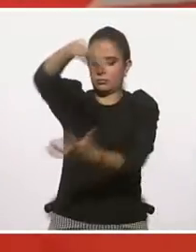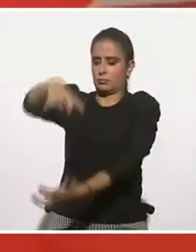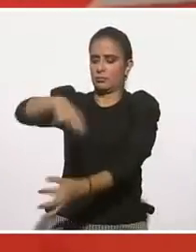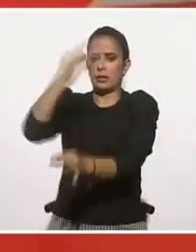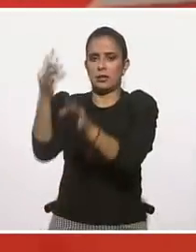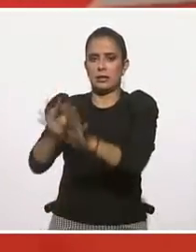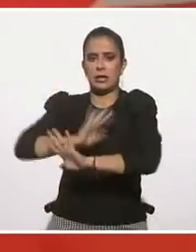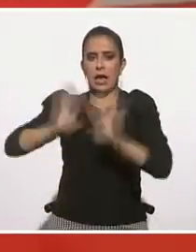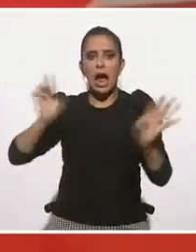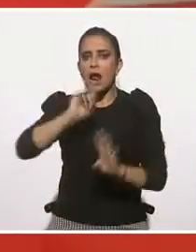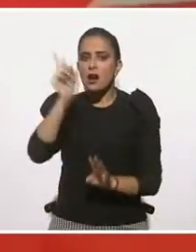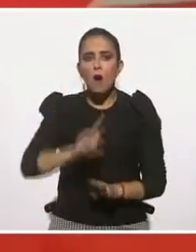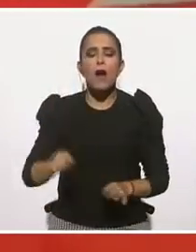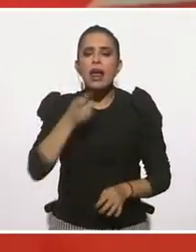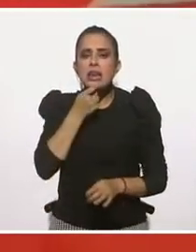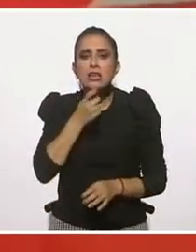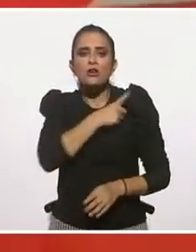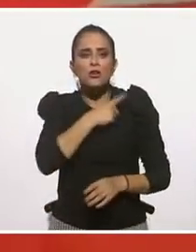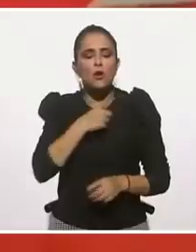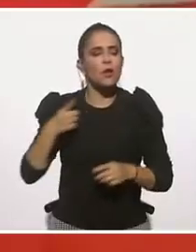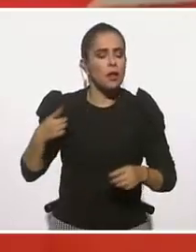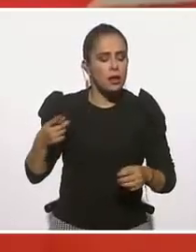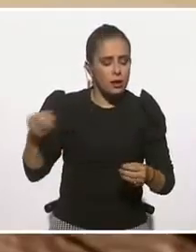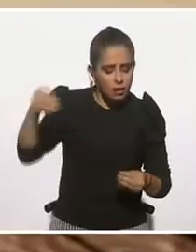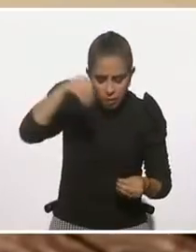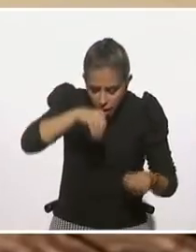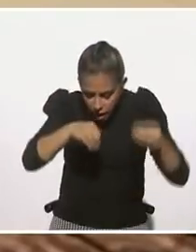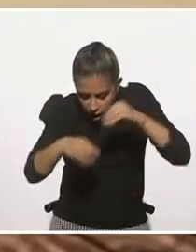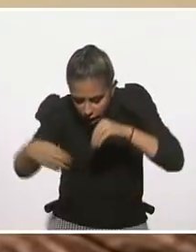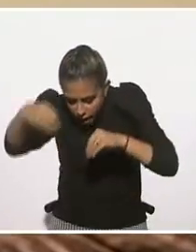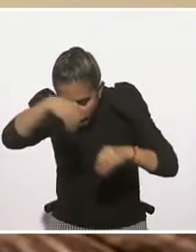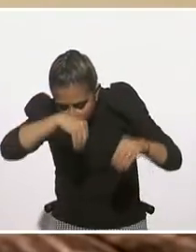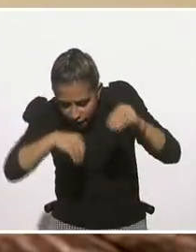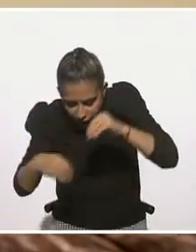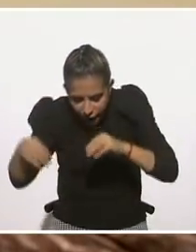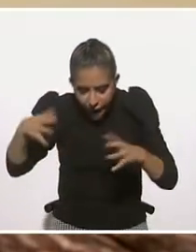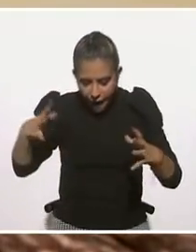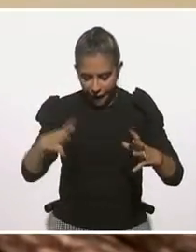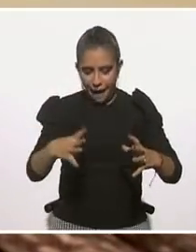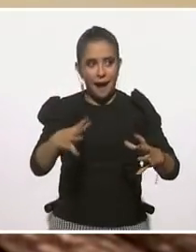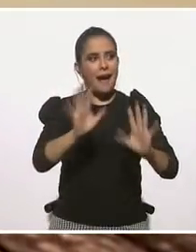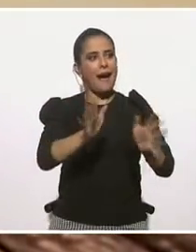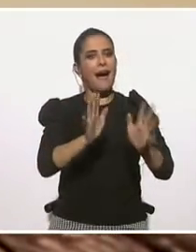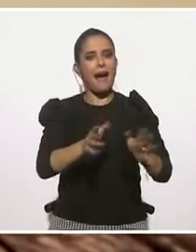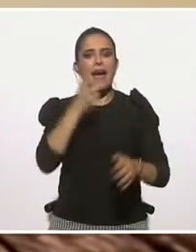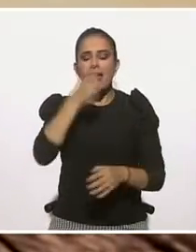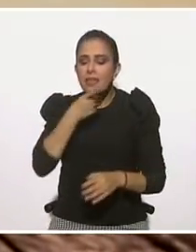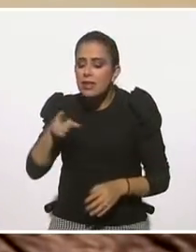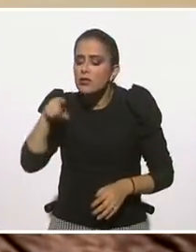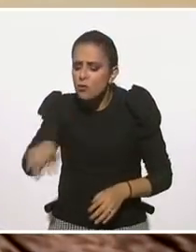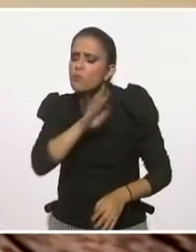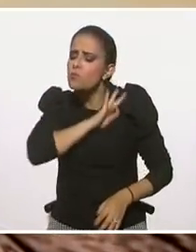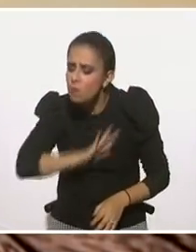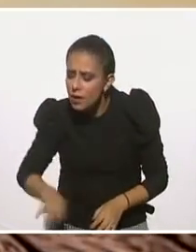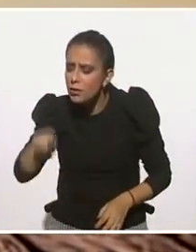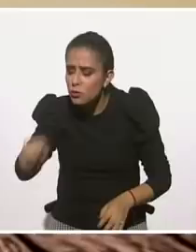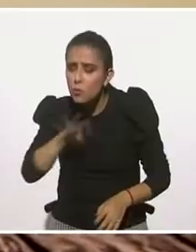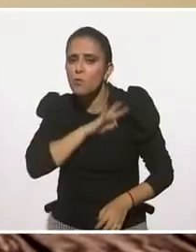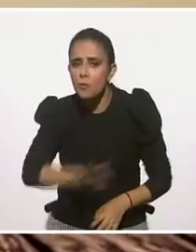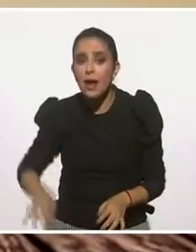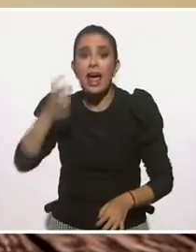una de las fortalezas de la resiliencia es la creatividad. Siempre decirle al niño, tú puedes, es una base